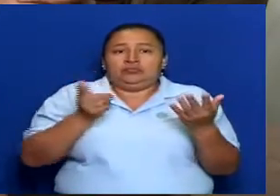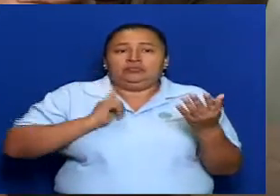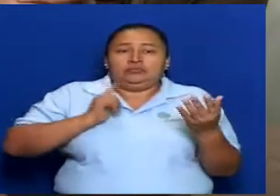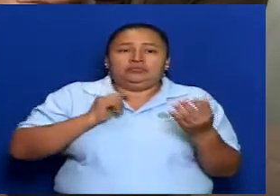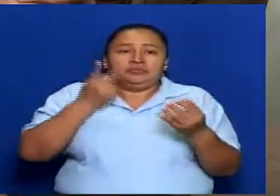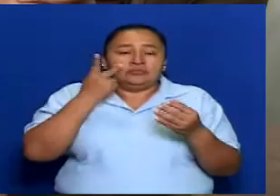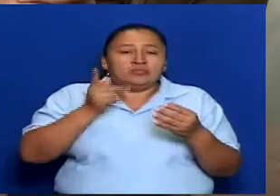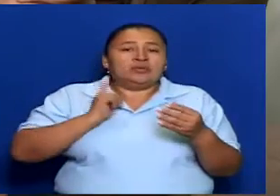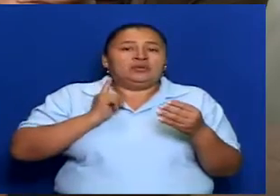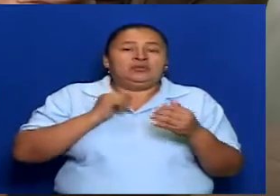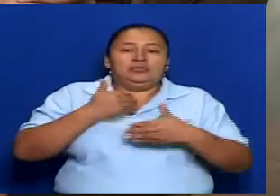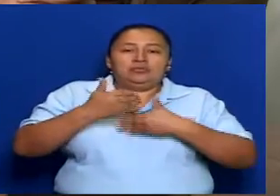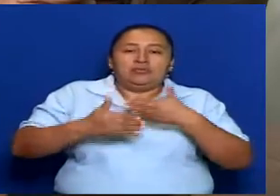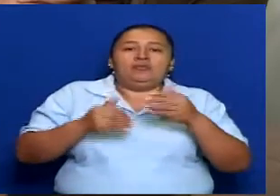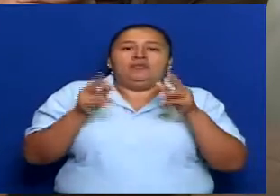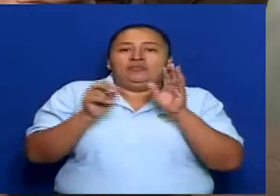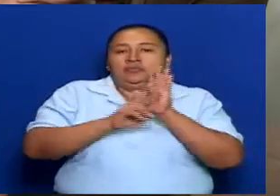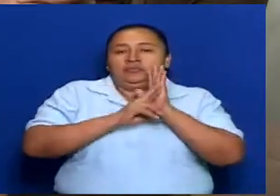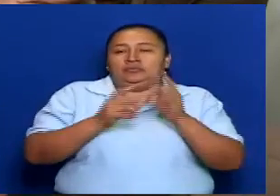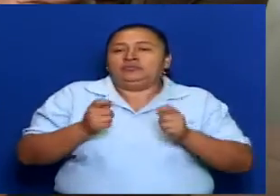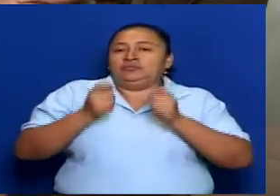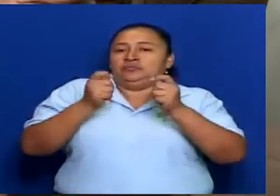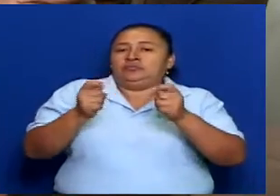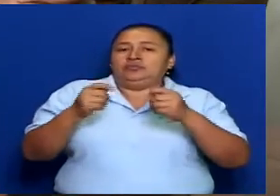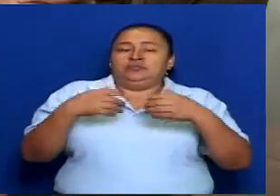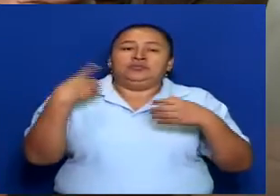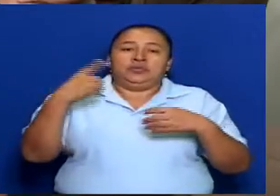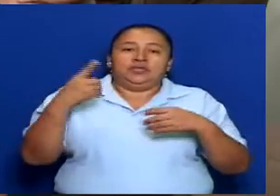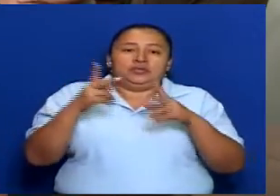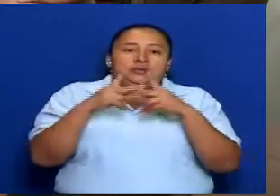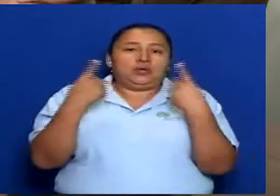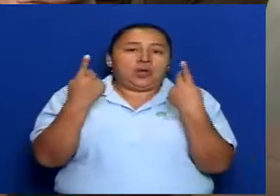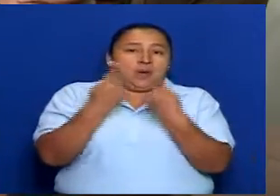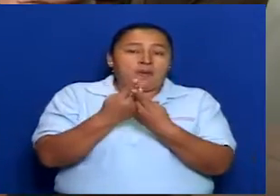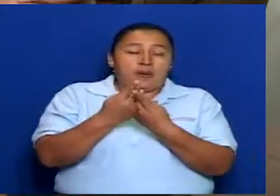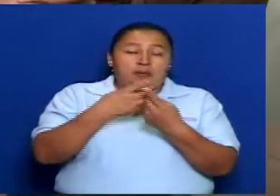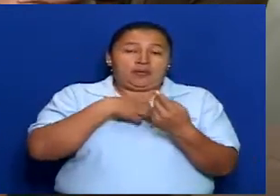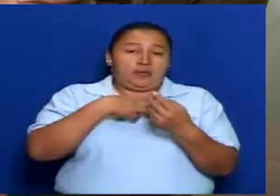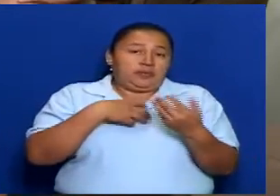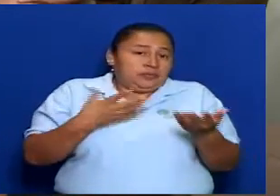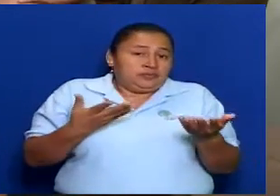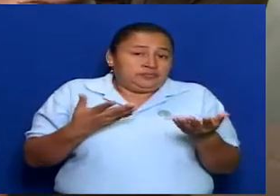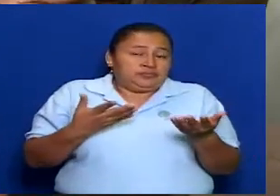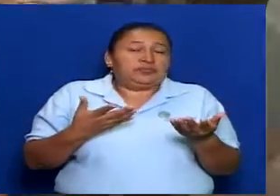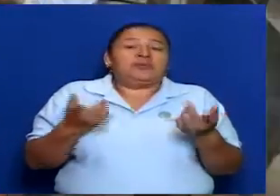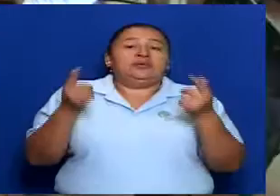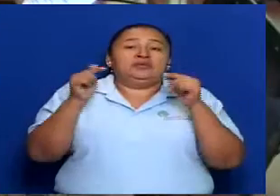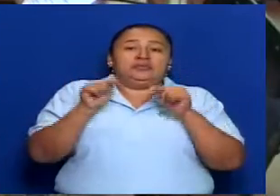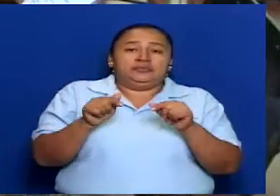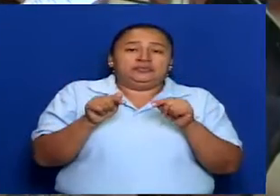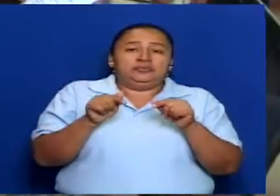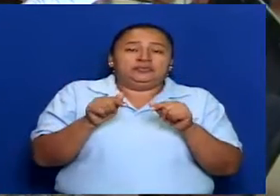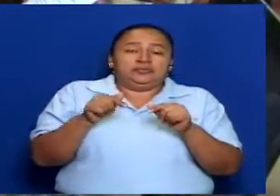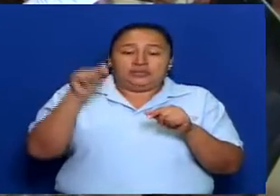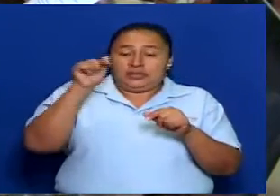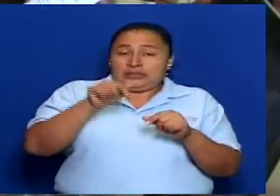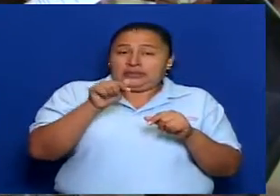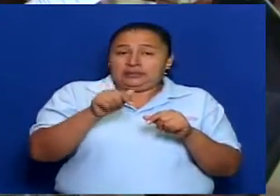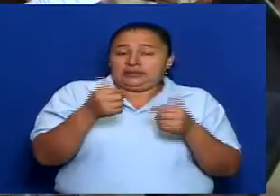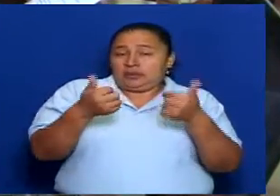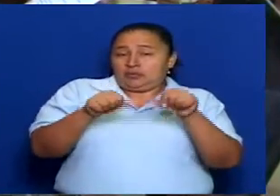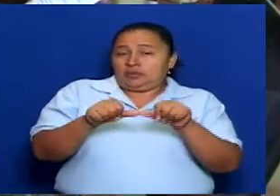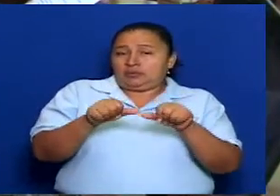tiene que ver con lo que son las restitución de los derechos de los pueblos originarios. Entonces, en ese